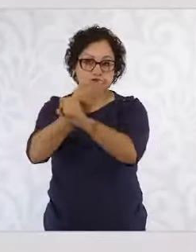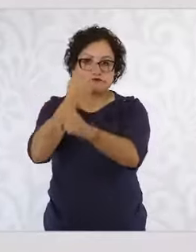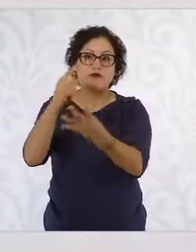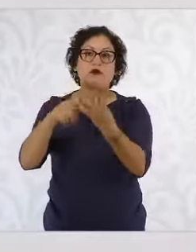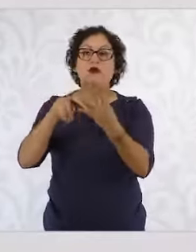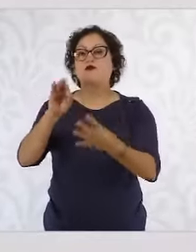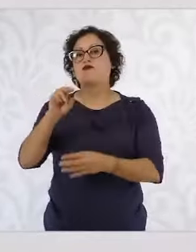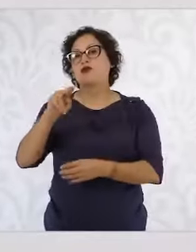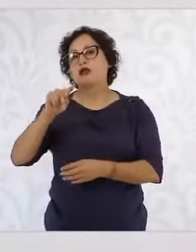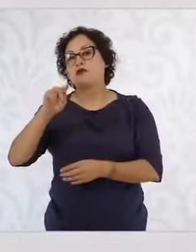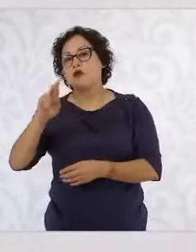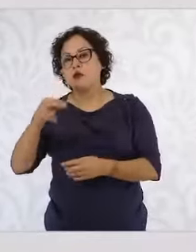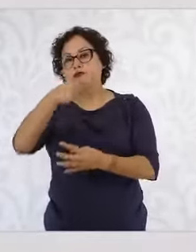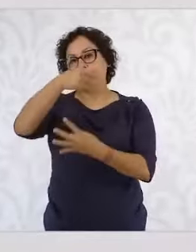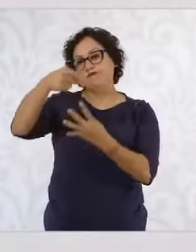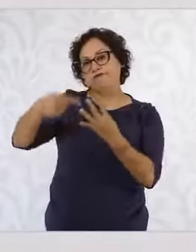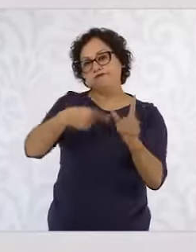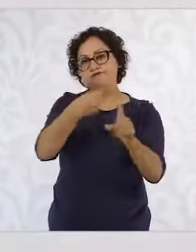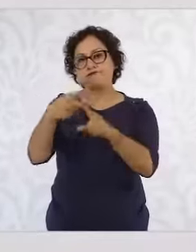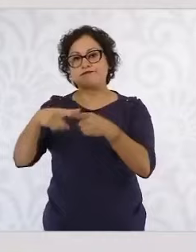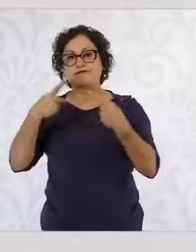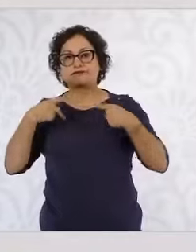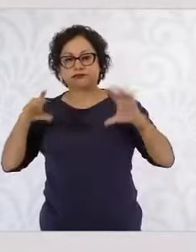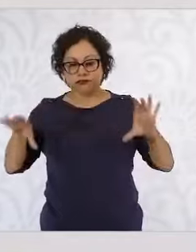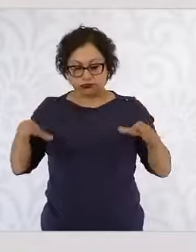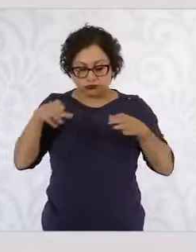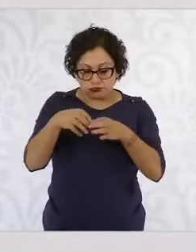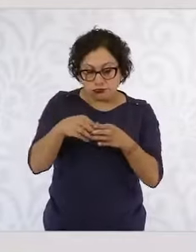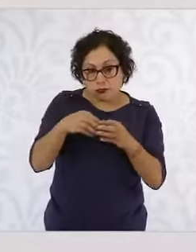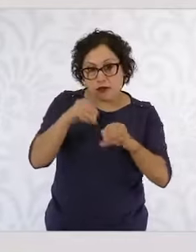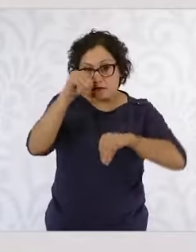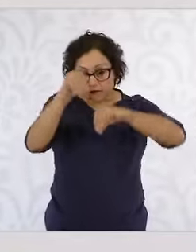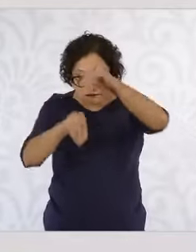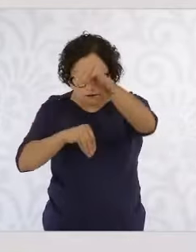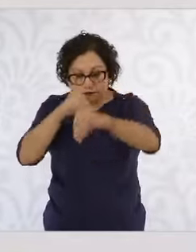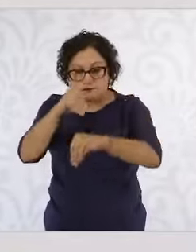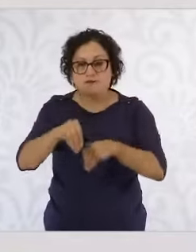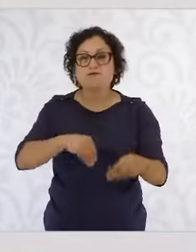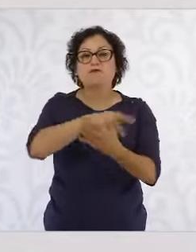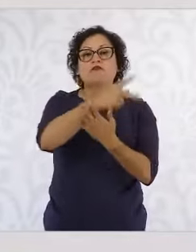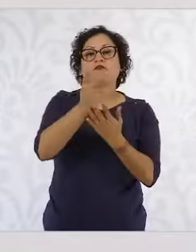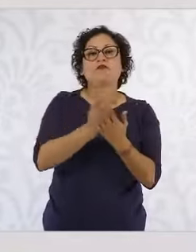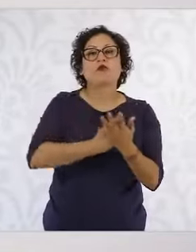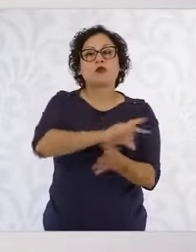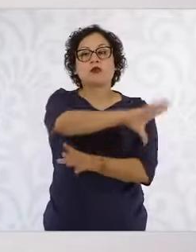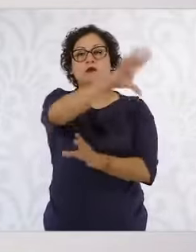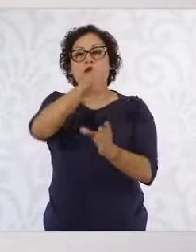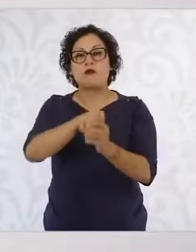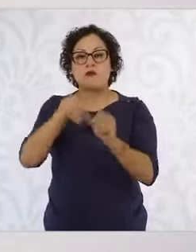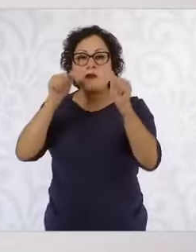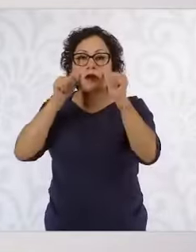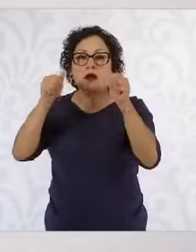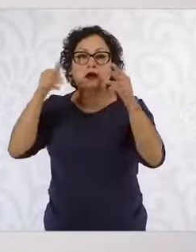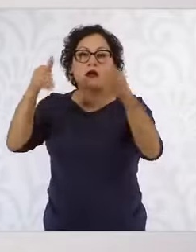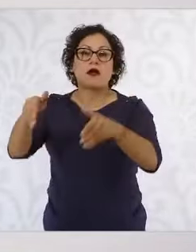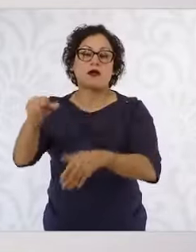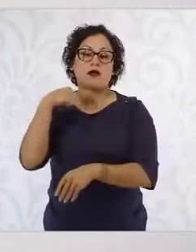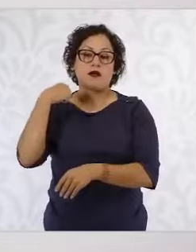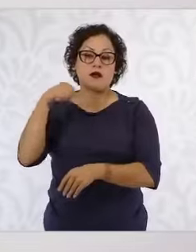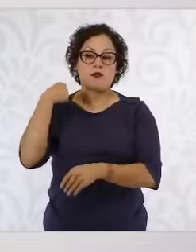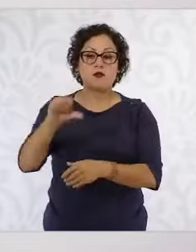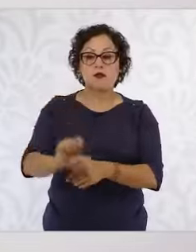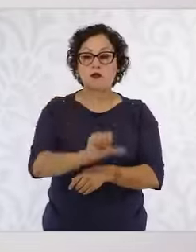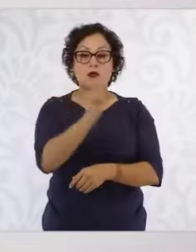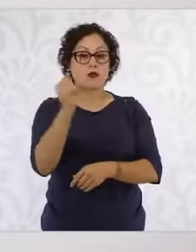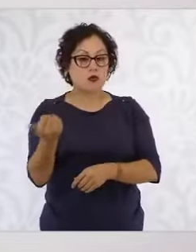trabajando además en un programa de desarrollo urbano para Acapulco y un instrumento de desarrollo